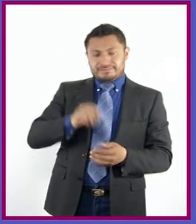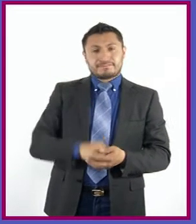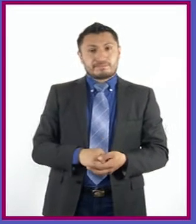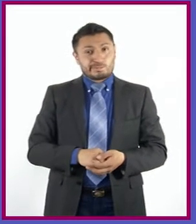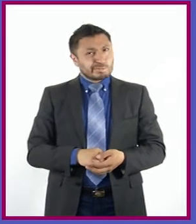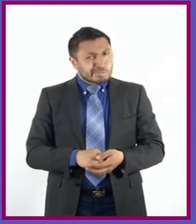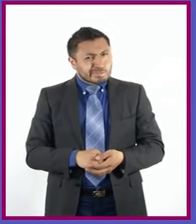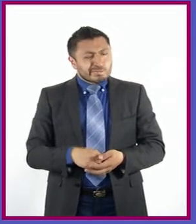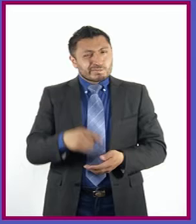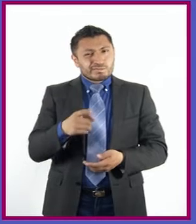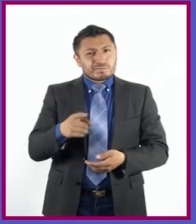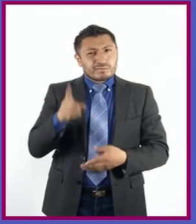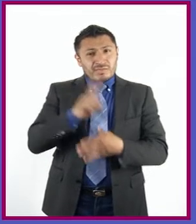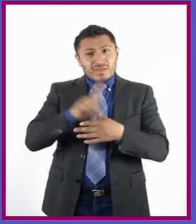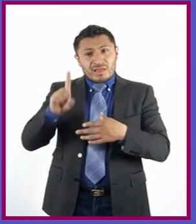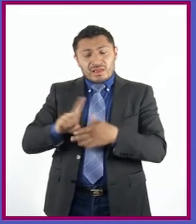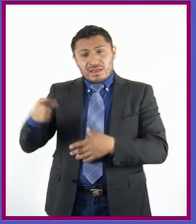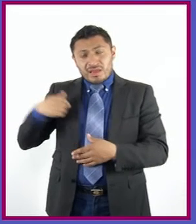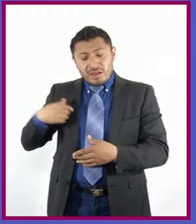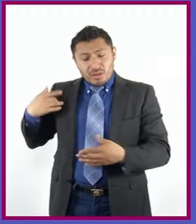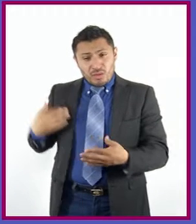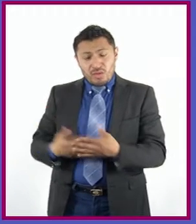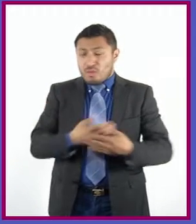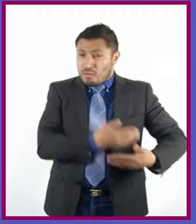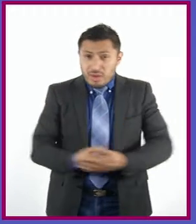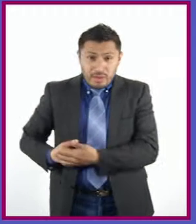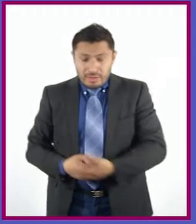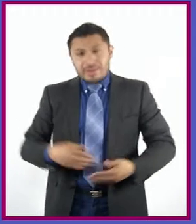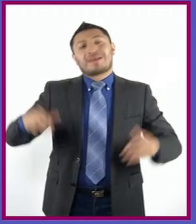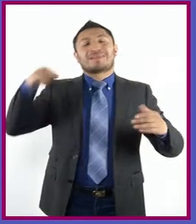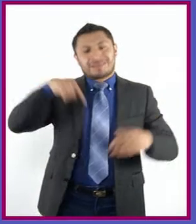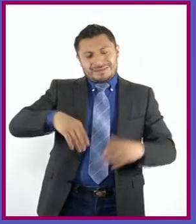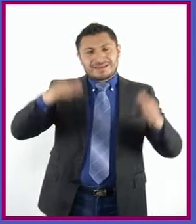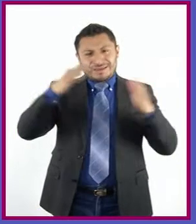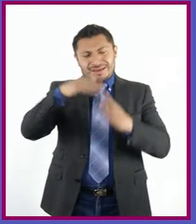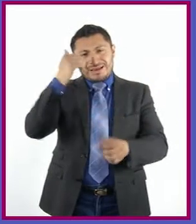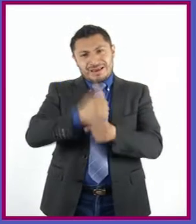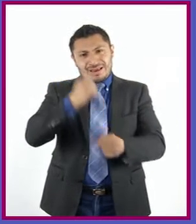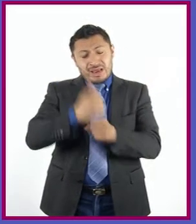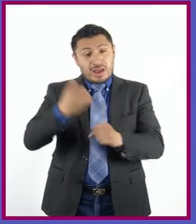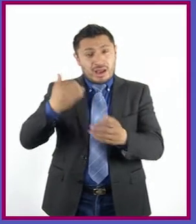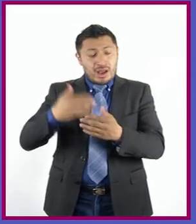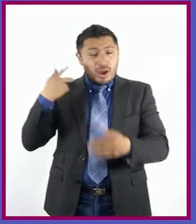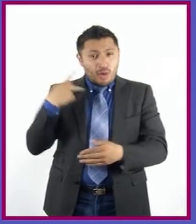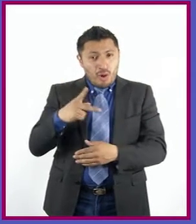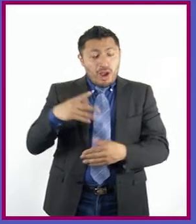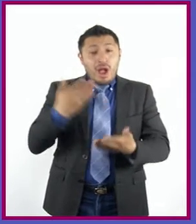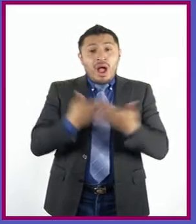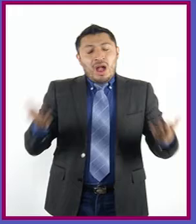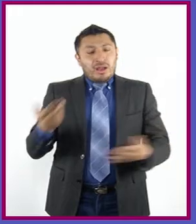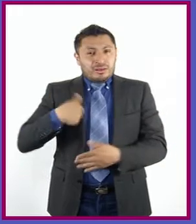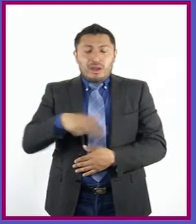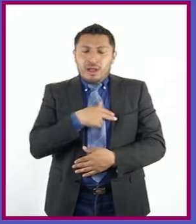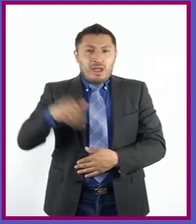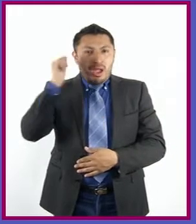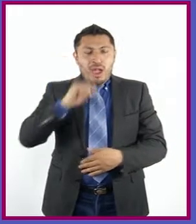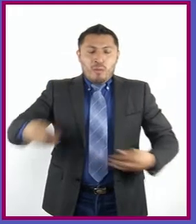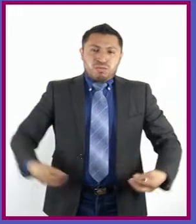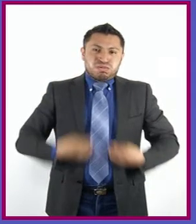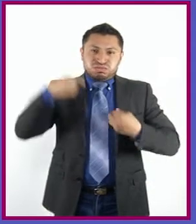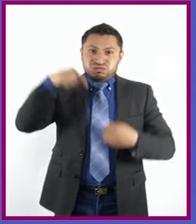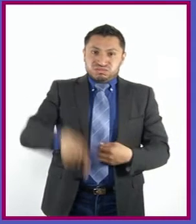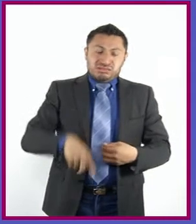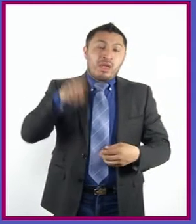¿Desde que yo era bebé, bebé? Esta casa era de tus abuelos y ahora es nuestra. Siempre hemos vivido aquí.